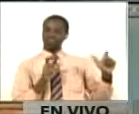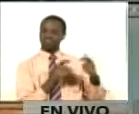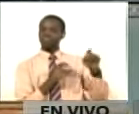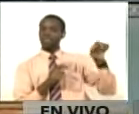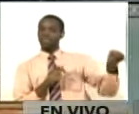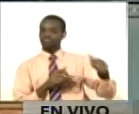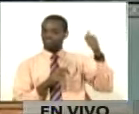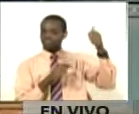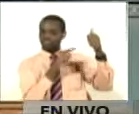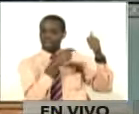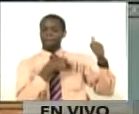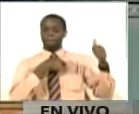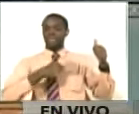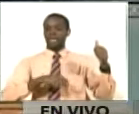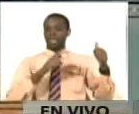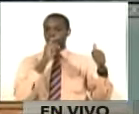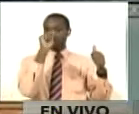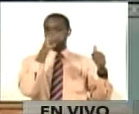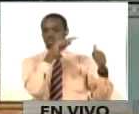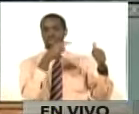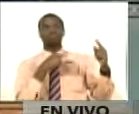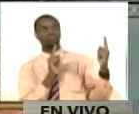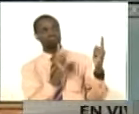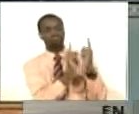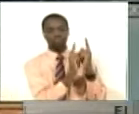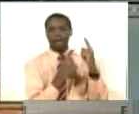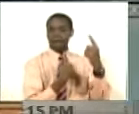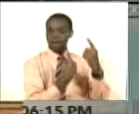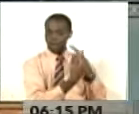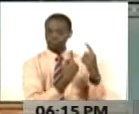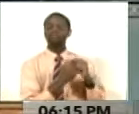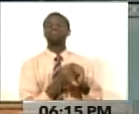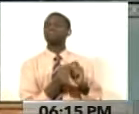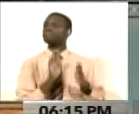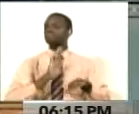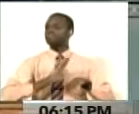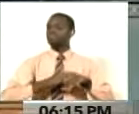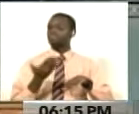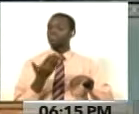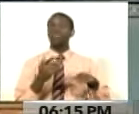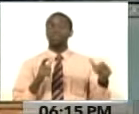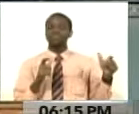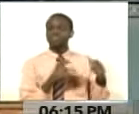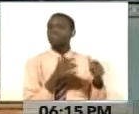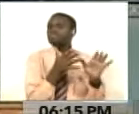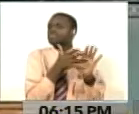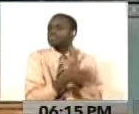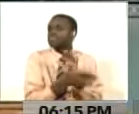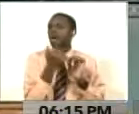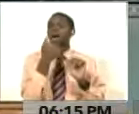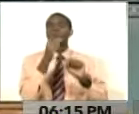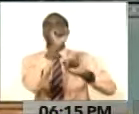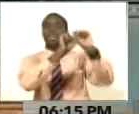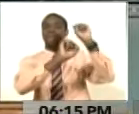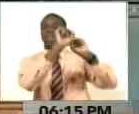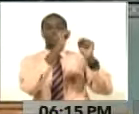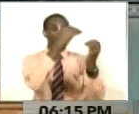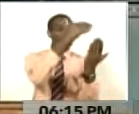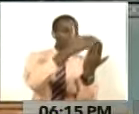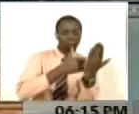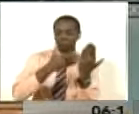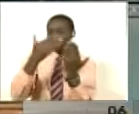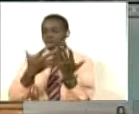de Estado, el Presidente Nicolás Maduro, justamente revisando los mecanismos de defensa de la